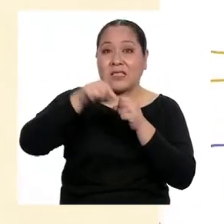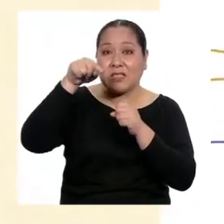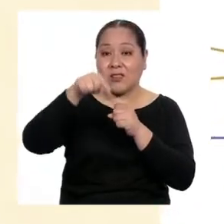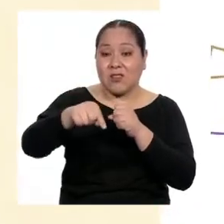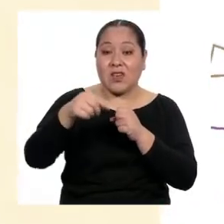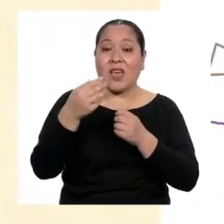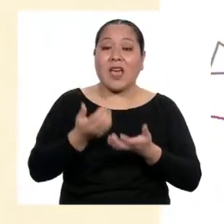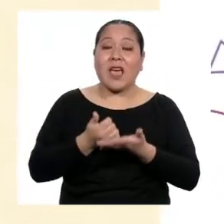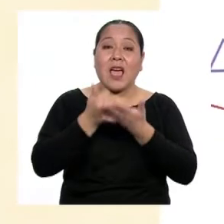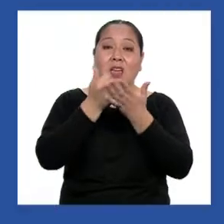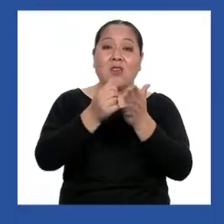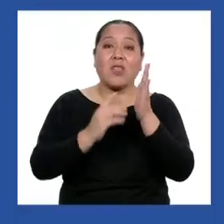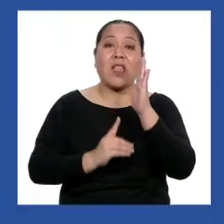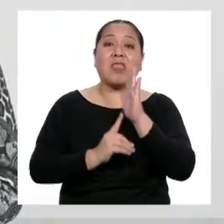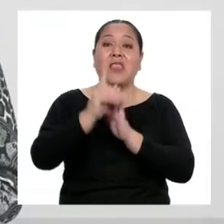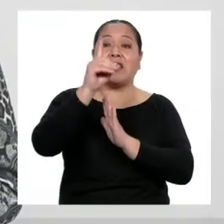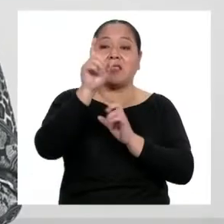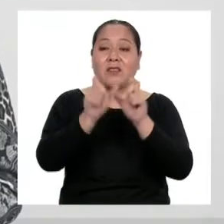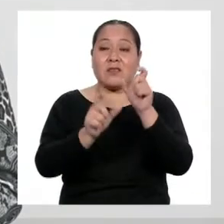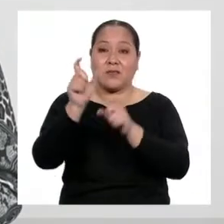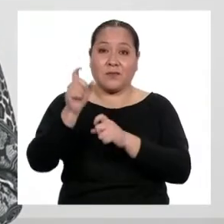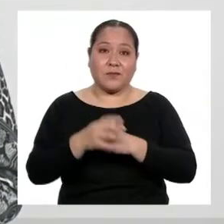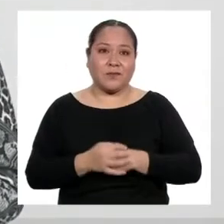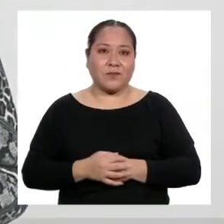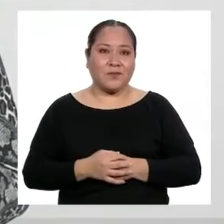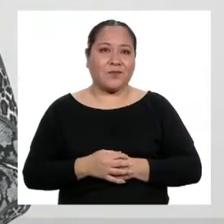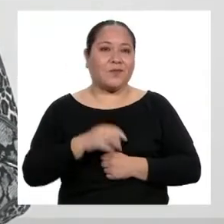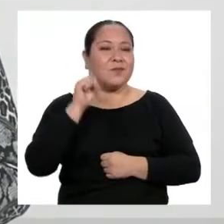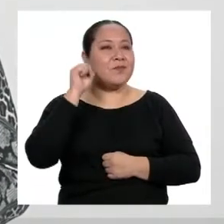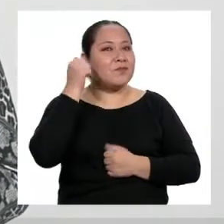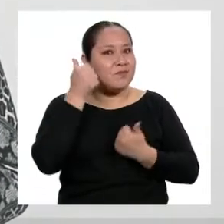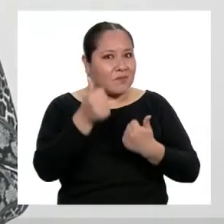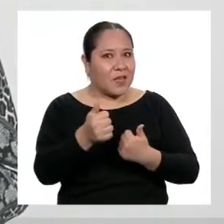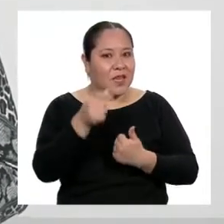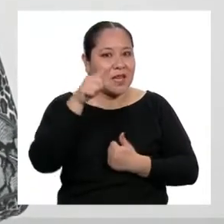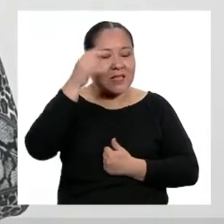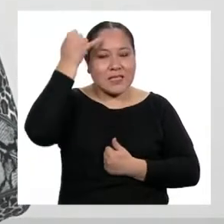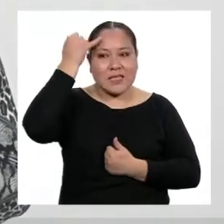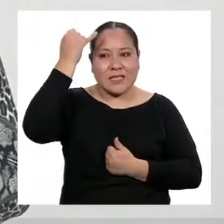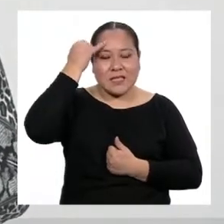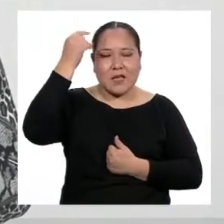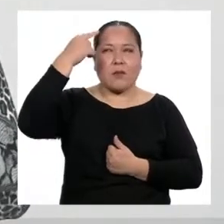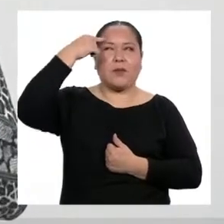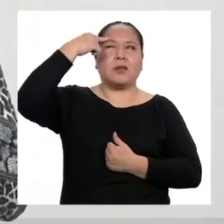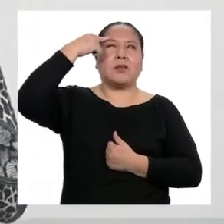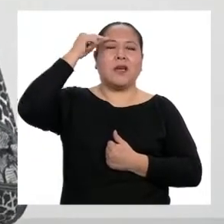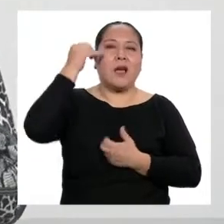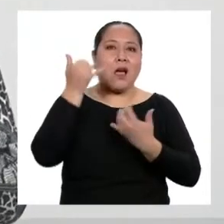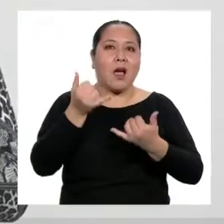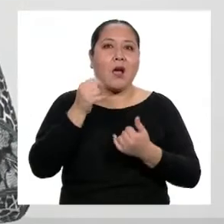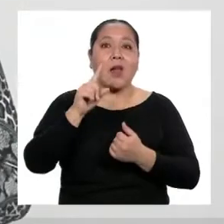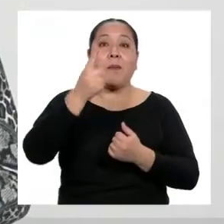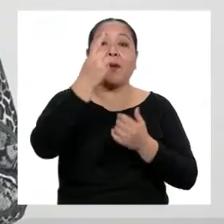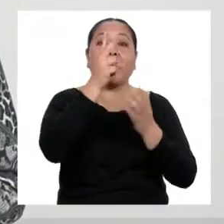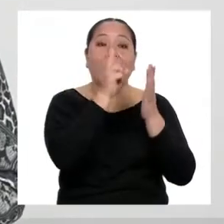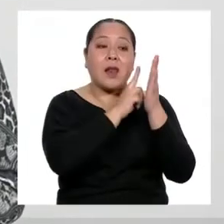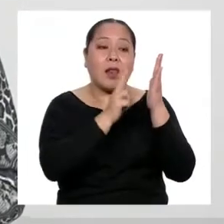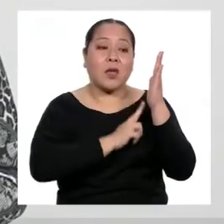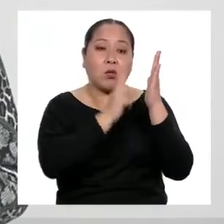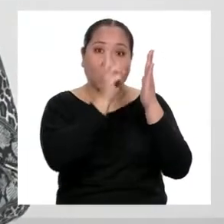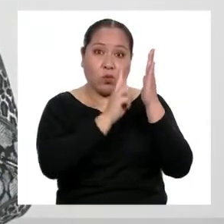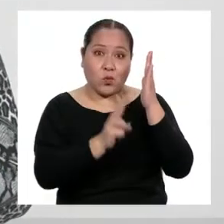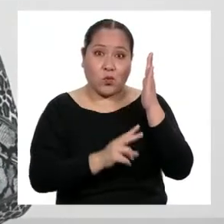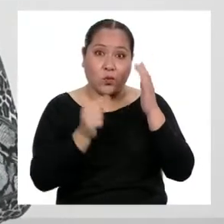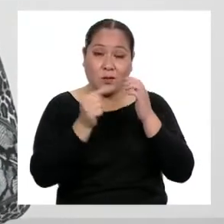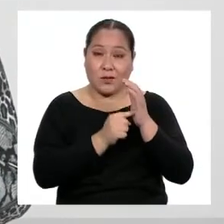en el desarrollo de las personas. Muy bien. Con esta idea en mente, ahora vendría una primera lectura del texto.